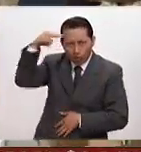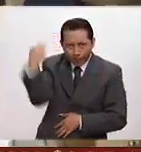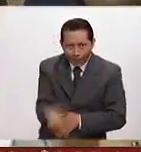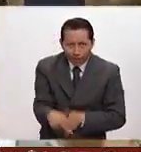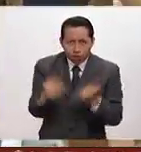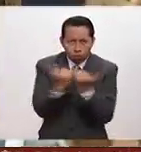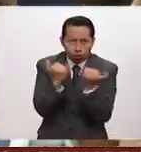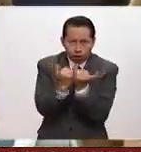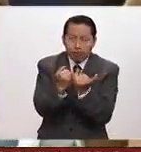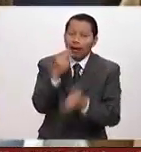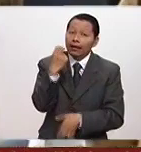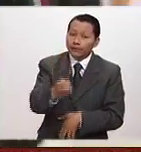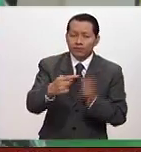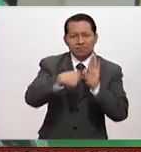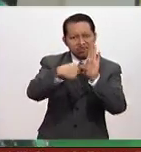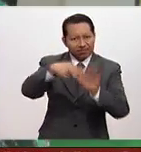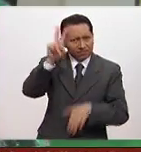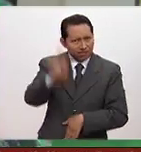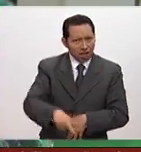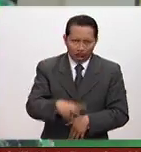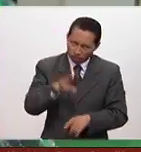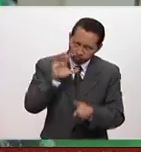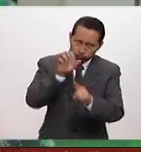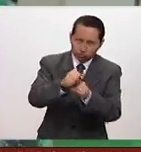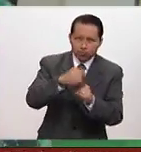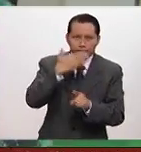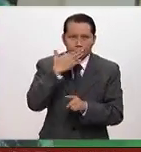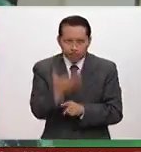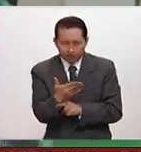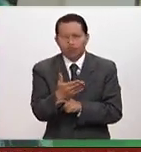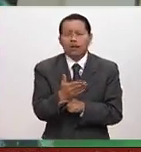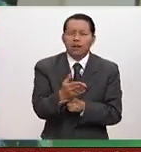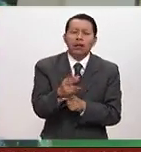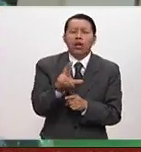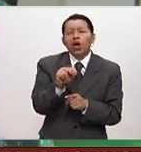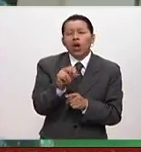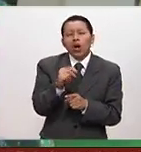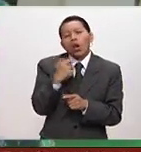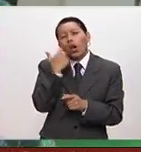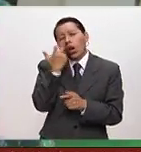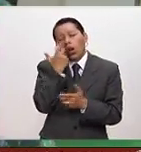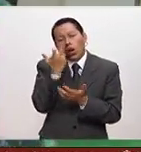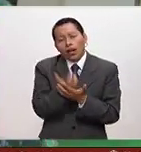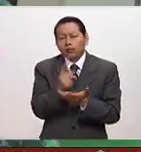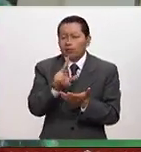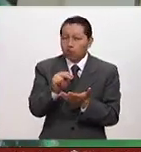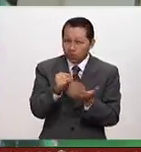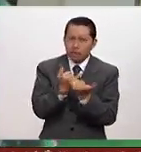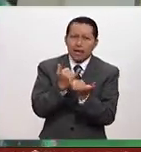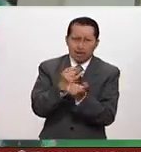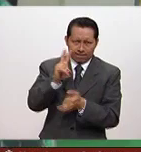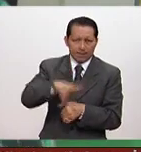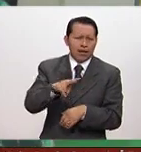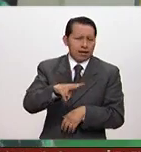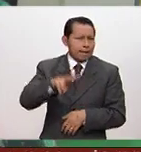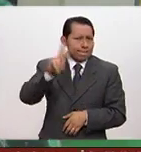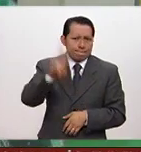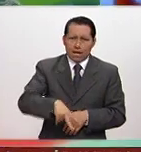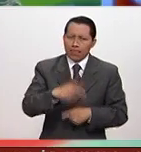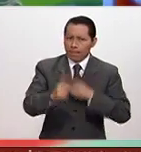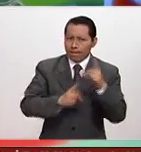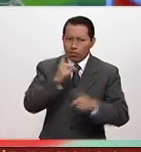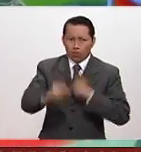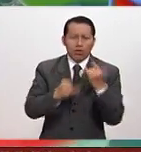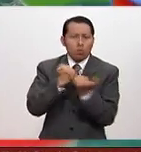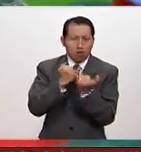situaciones reales. Esto ya era un logro y no estamos siendo mediocres ni nada, sino estamos poniendo la realidad del deporte y sobre todo la realidad de la gimnasia